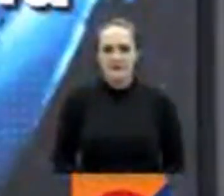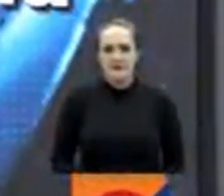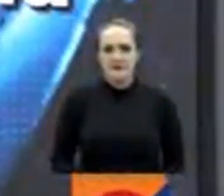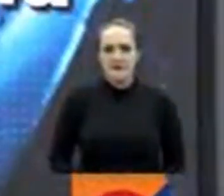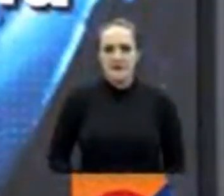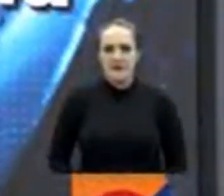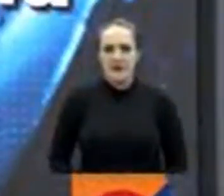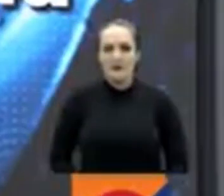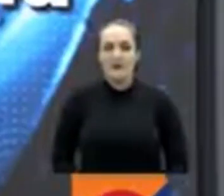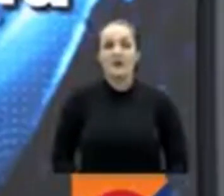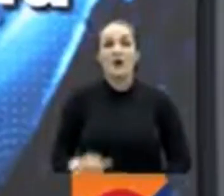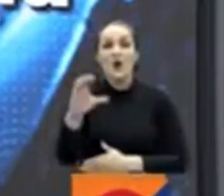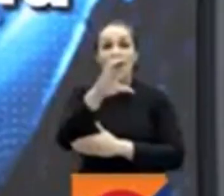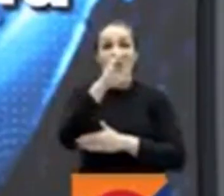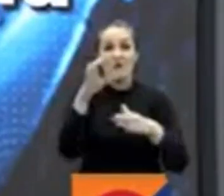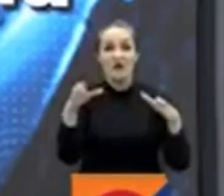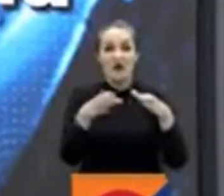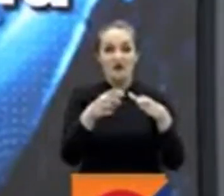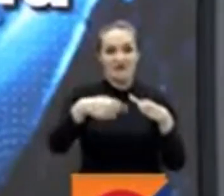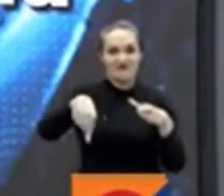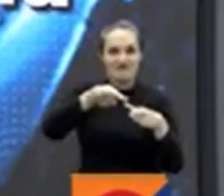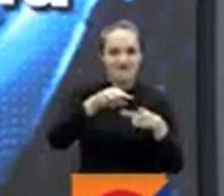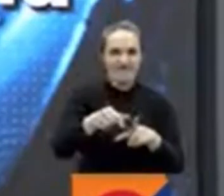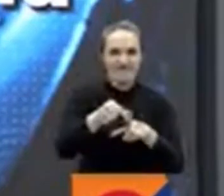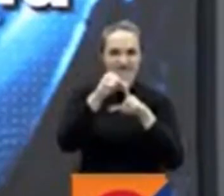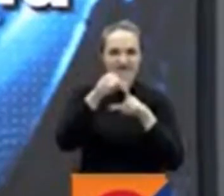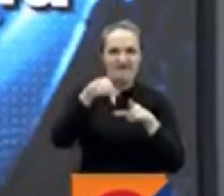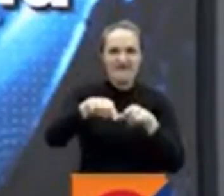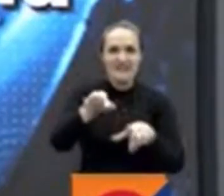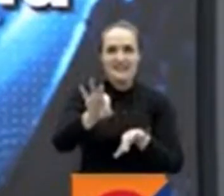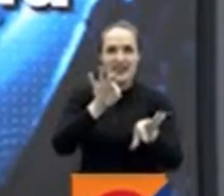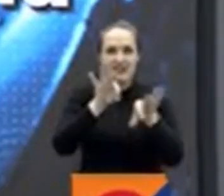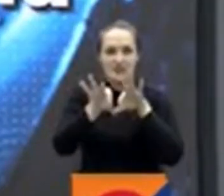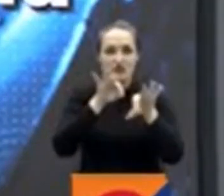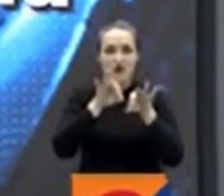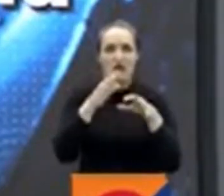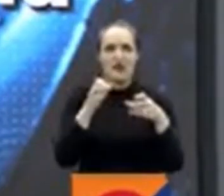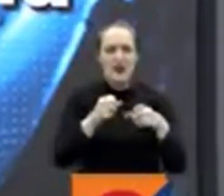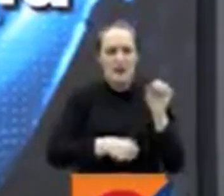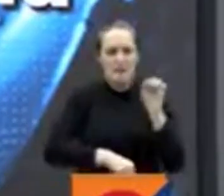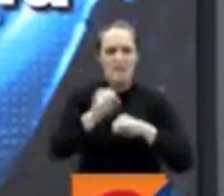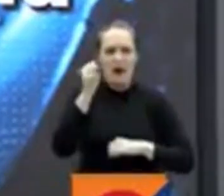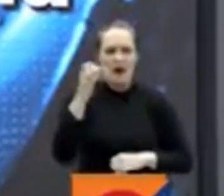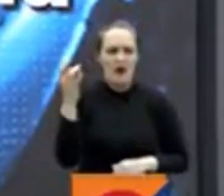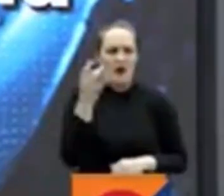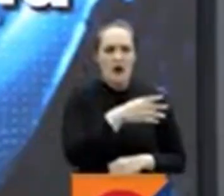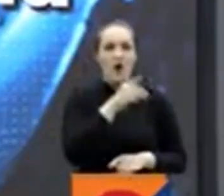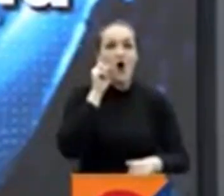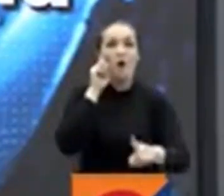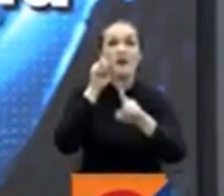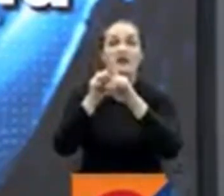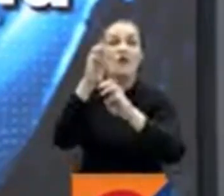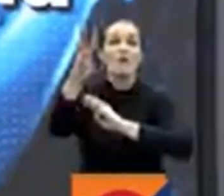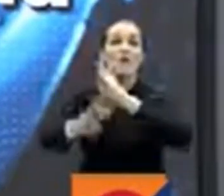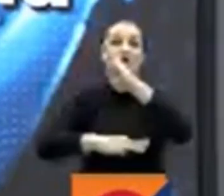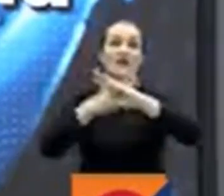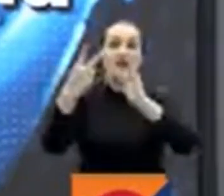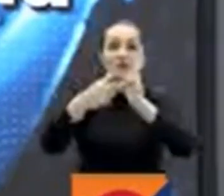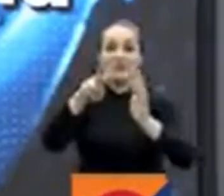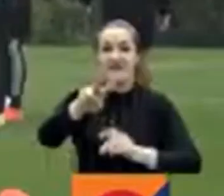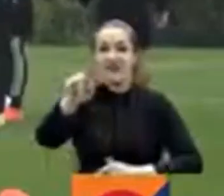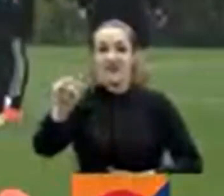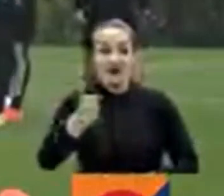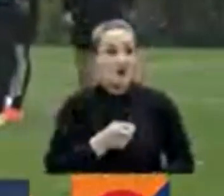la selección Colombia de mayores buscará iniciar con triunfo el camino al mundial 2026 ante Guatemala este sábado en Nueva York